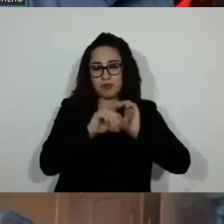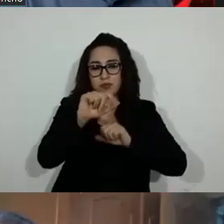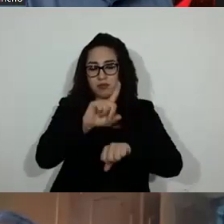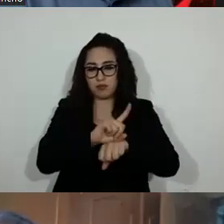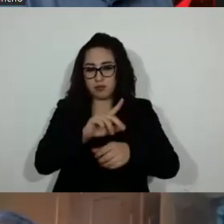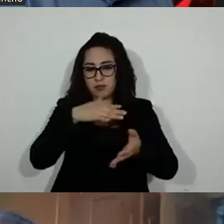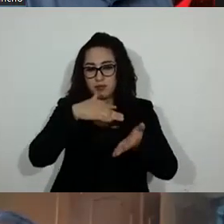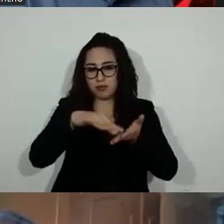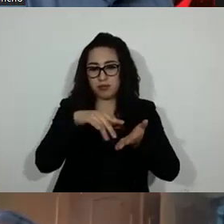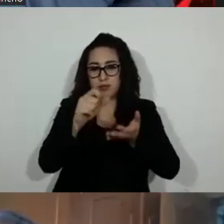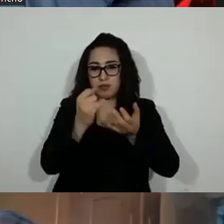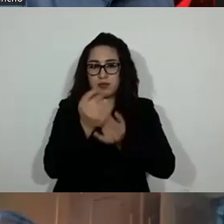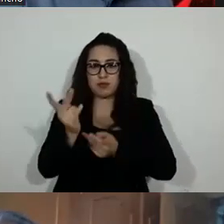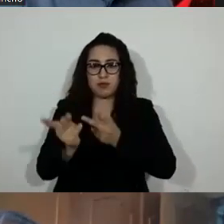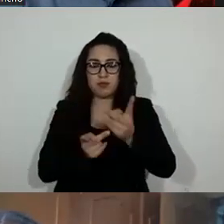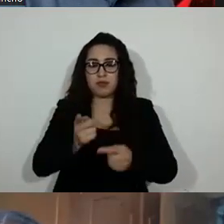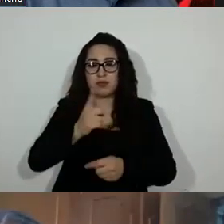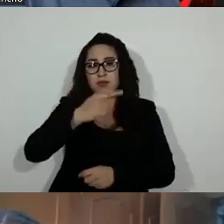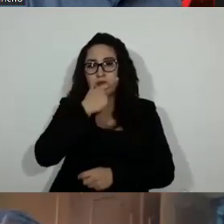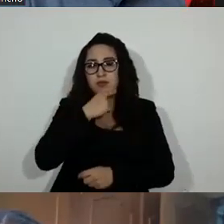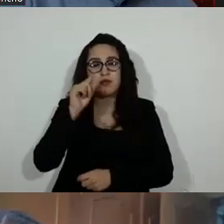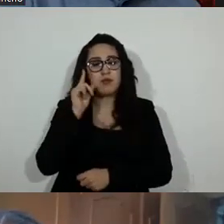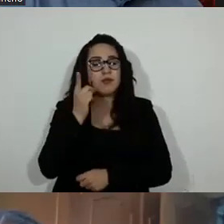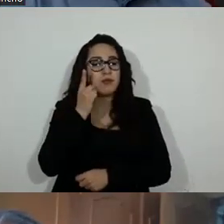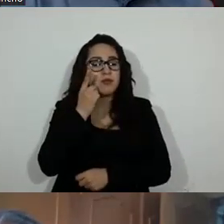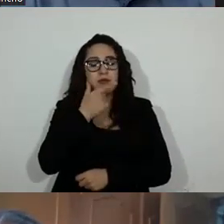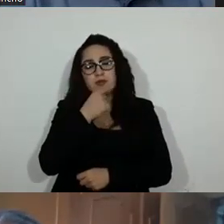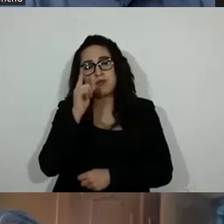consultando votación económica sobre su aprobación.